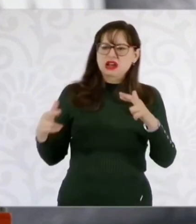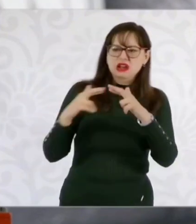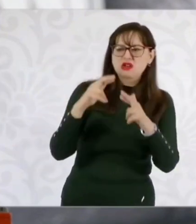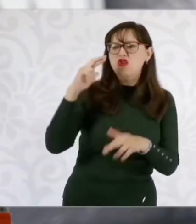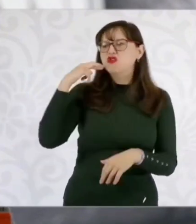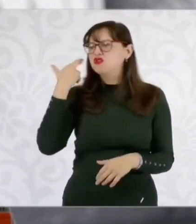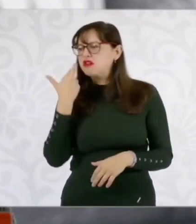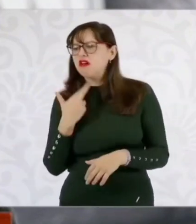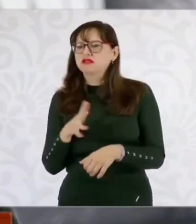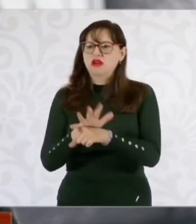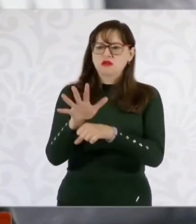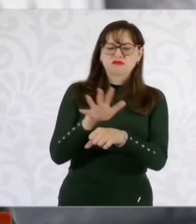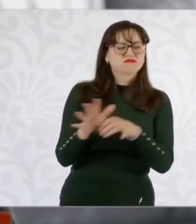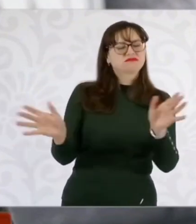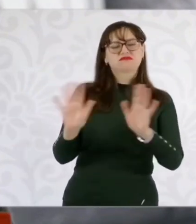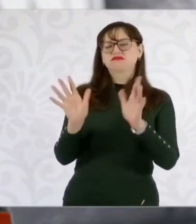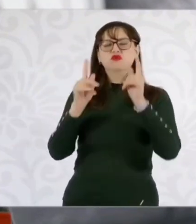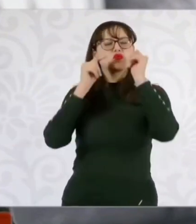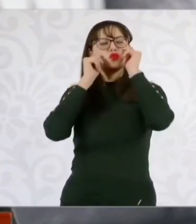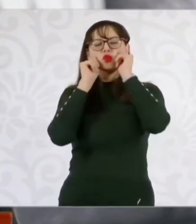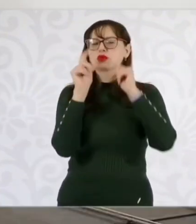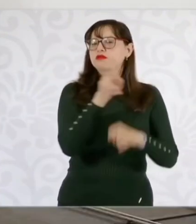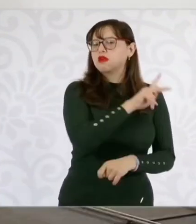religiosa. Ahora,